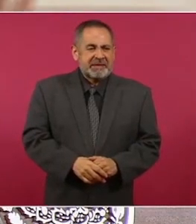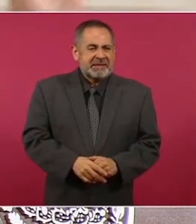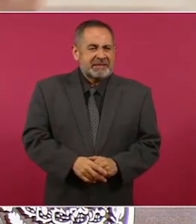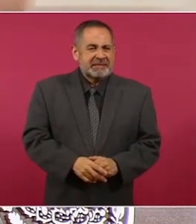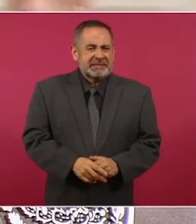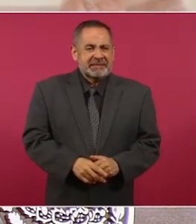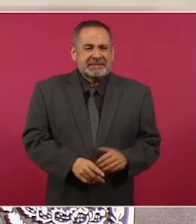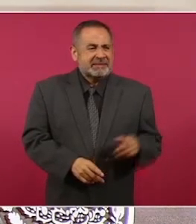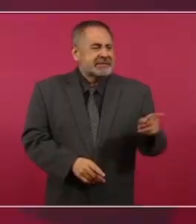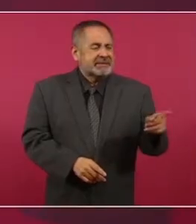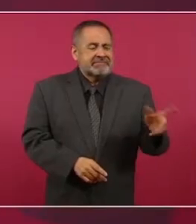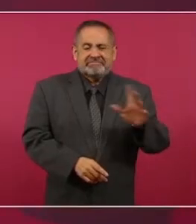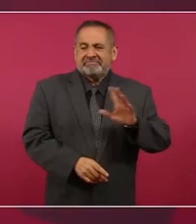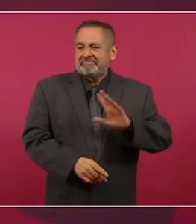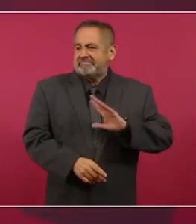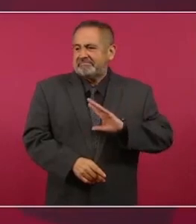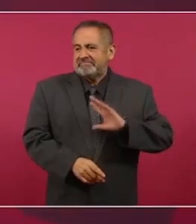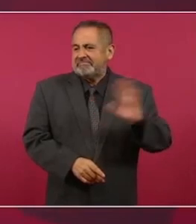de manera facciosa.